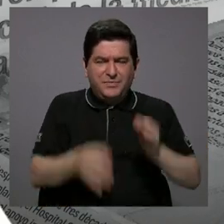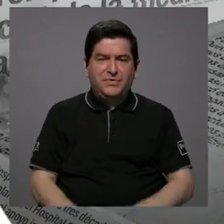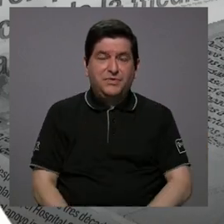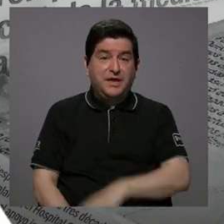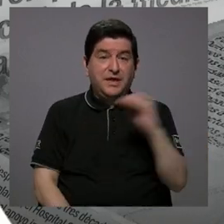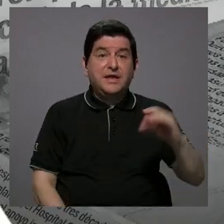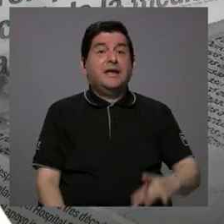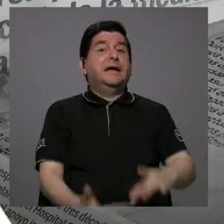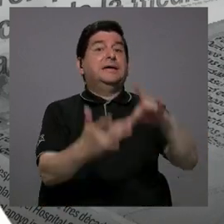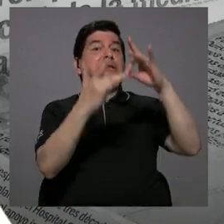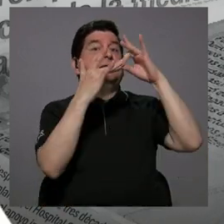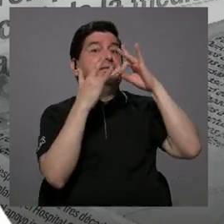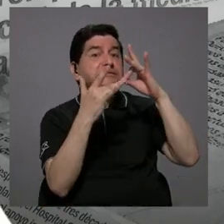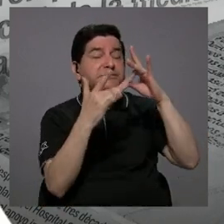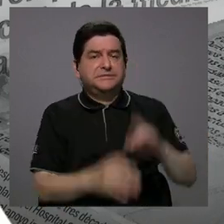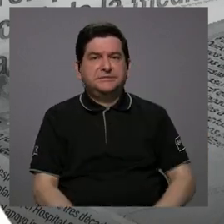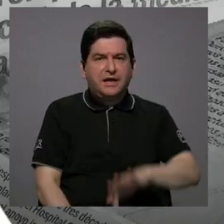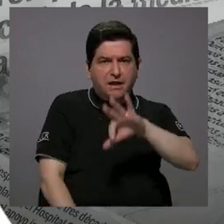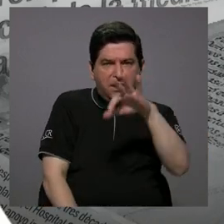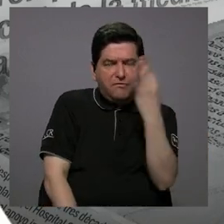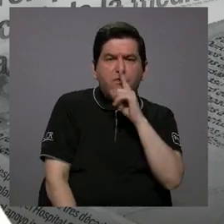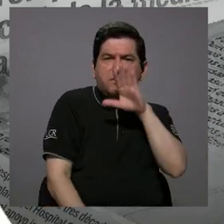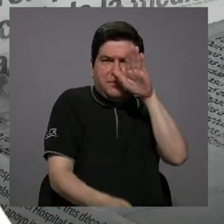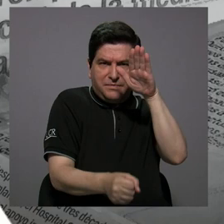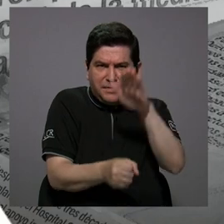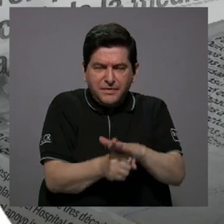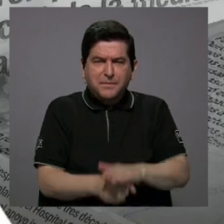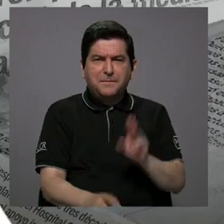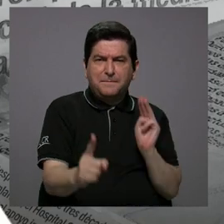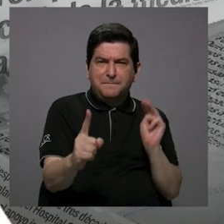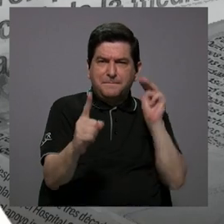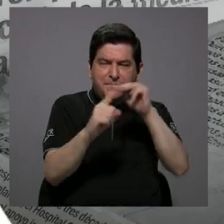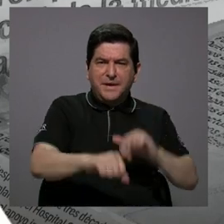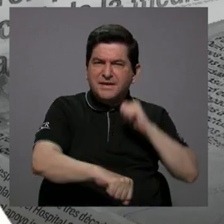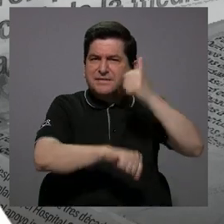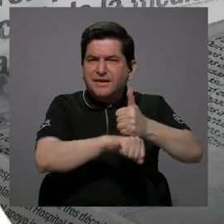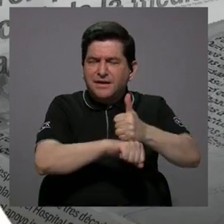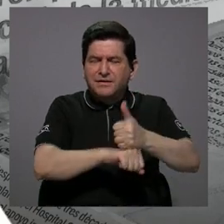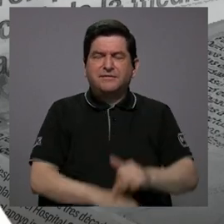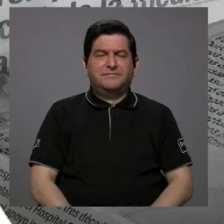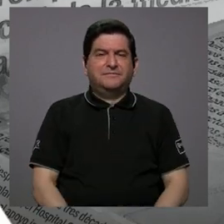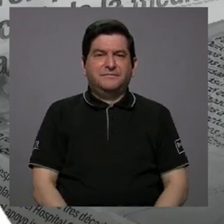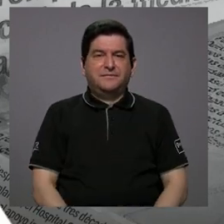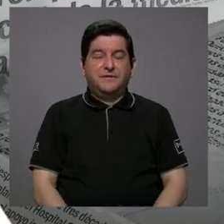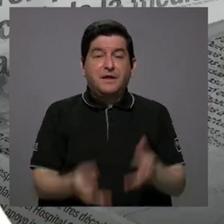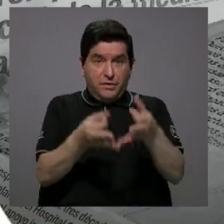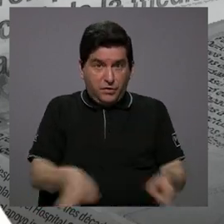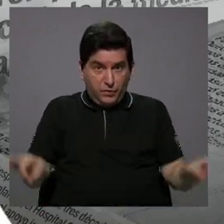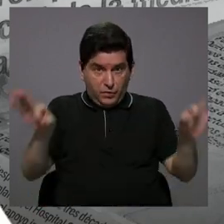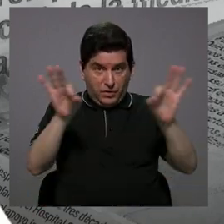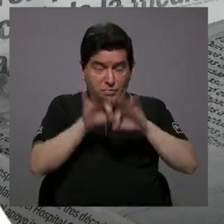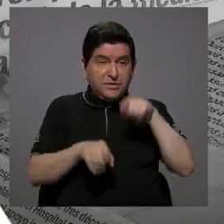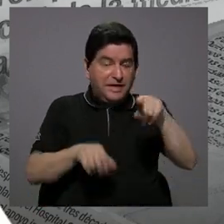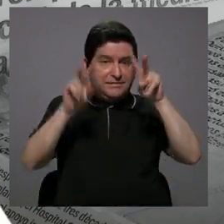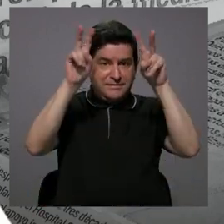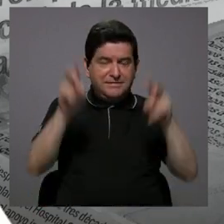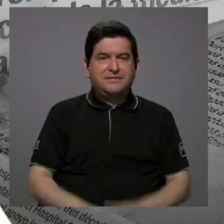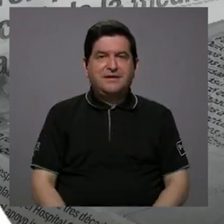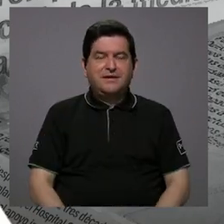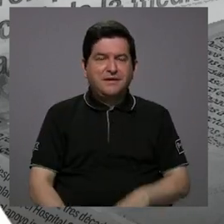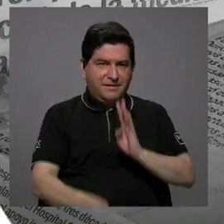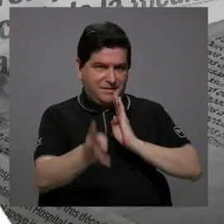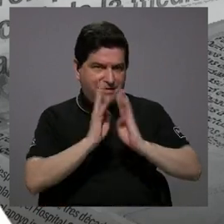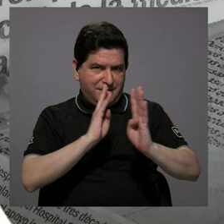y sobre todo la forma para cumplir con la meta establecida? Lo que importa de este tema